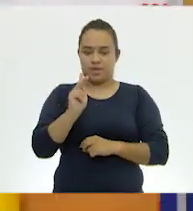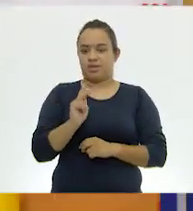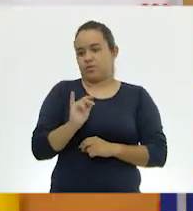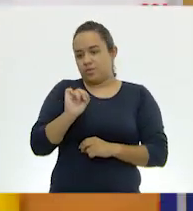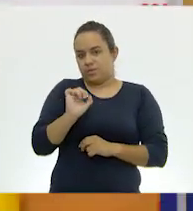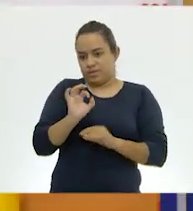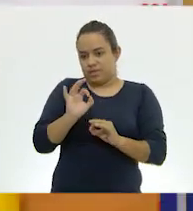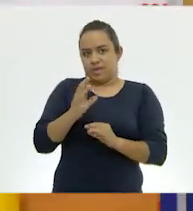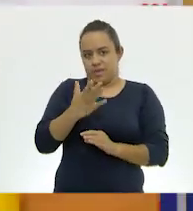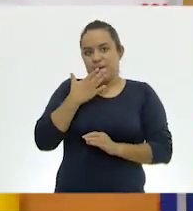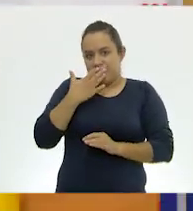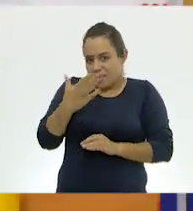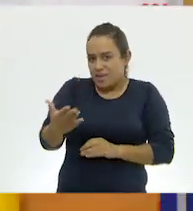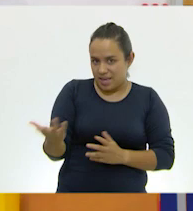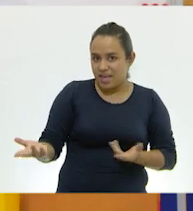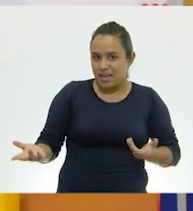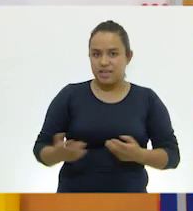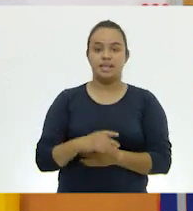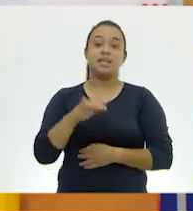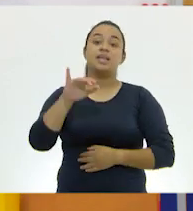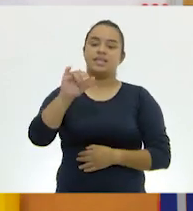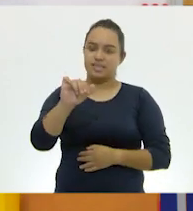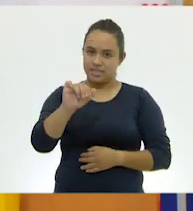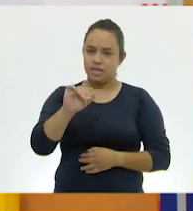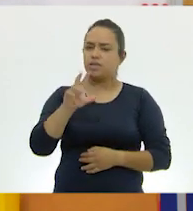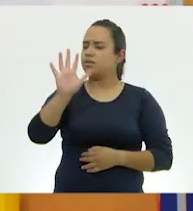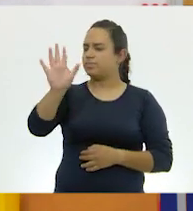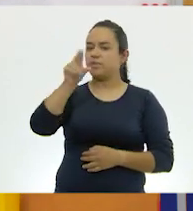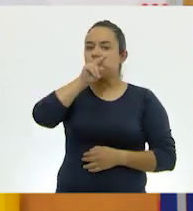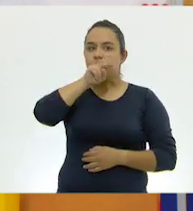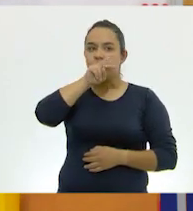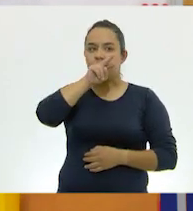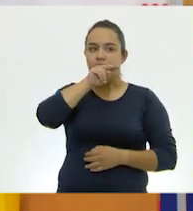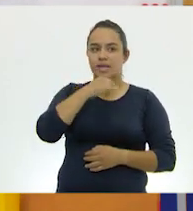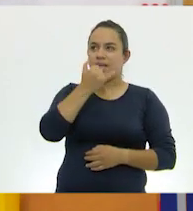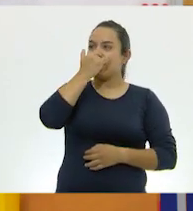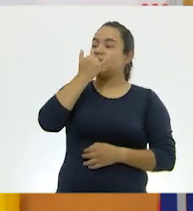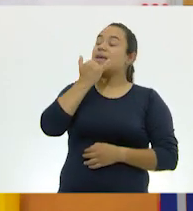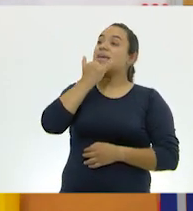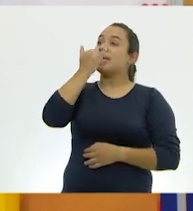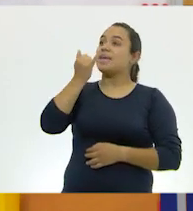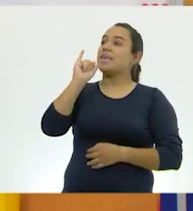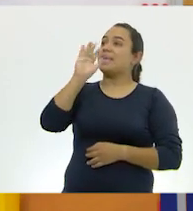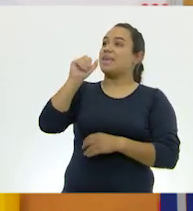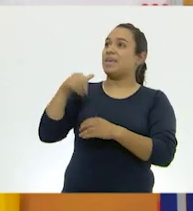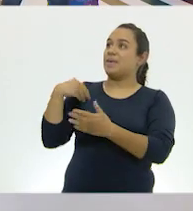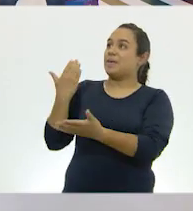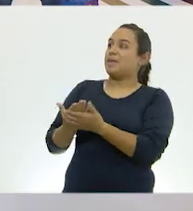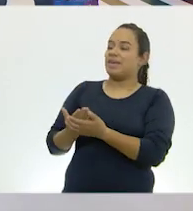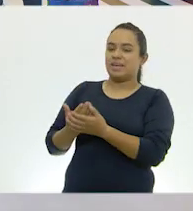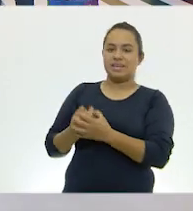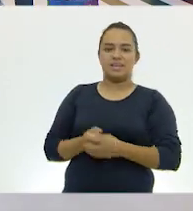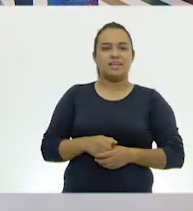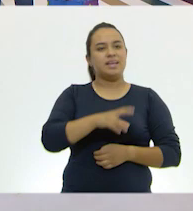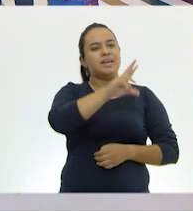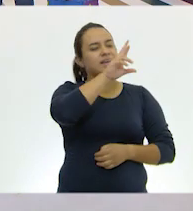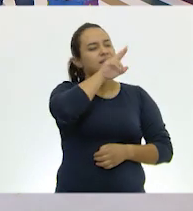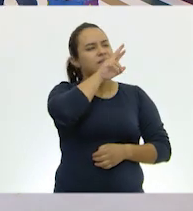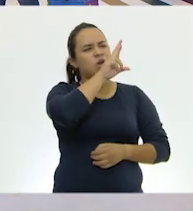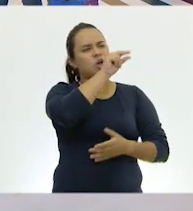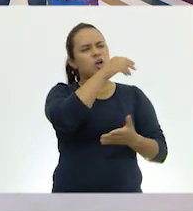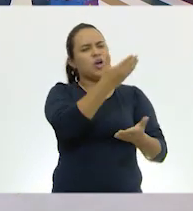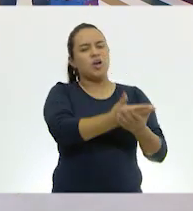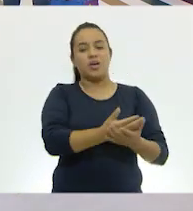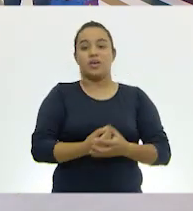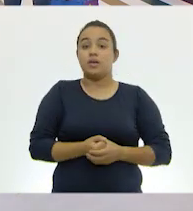correcto. ¿Sí? Sí, no te preocupes. Ay, casi estoy tirando el pizarrón. te preocupes, ese no se cae. Ok. Sí,